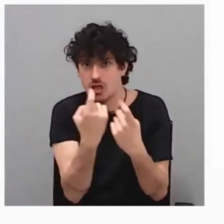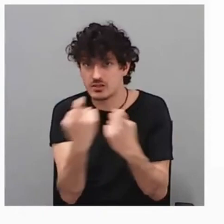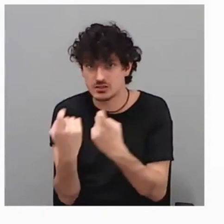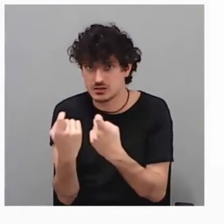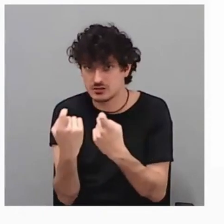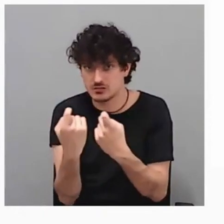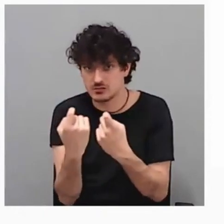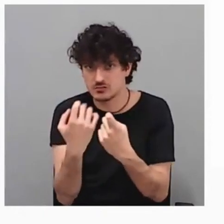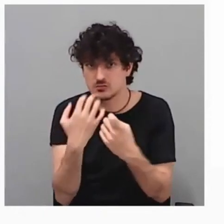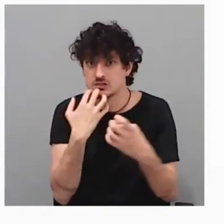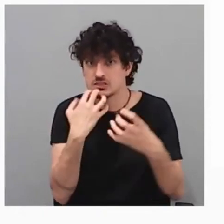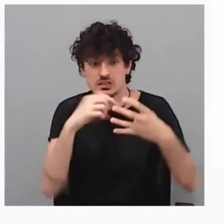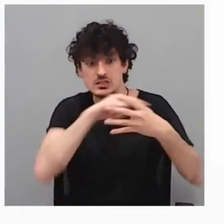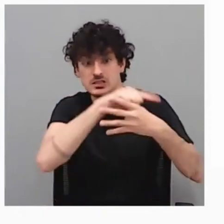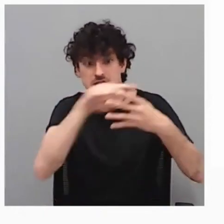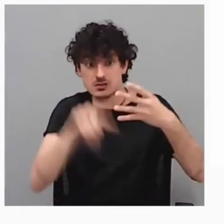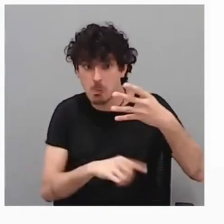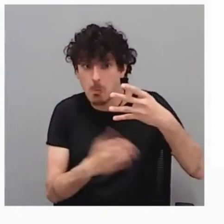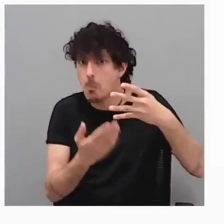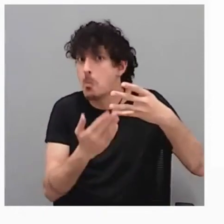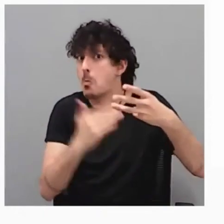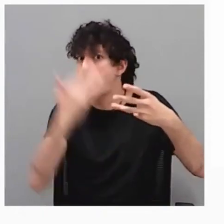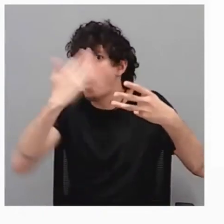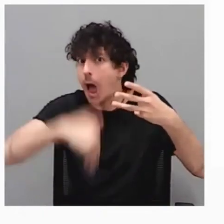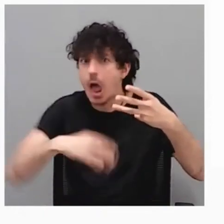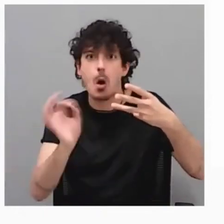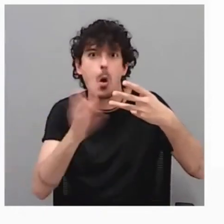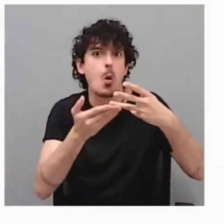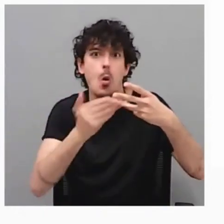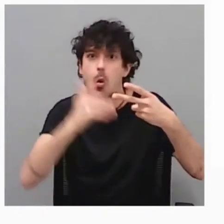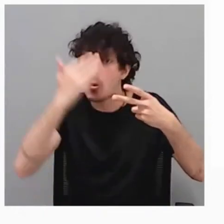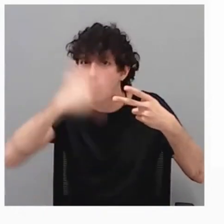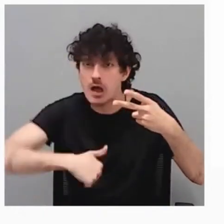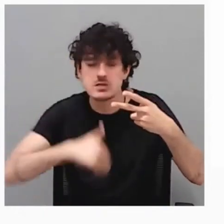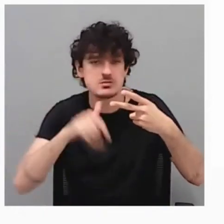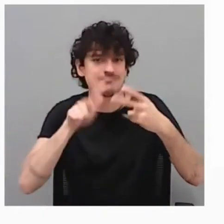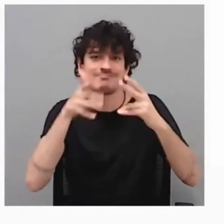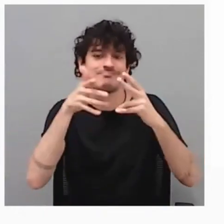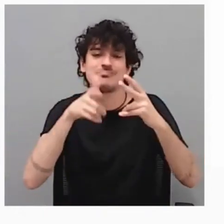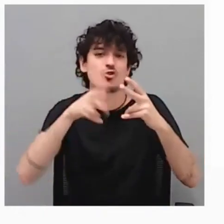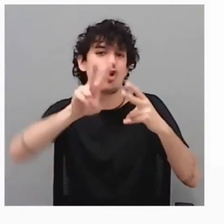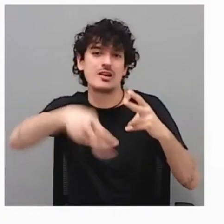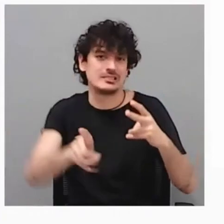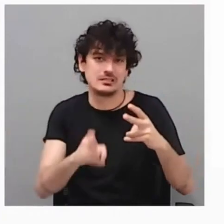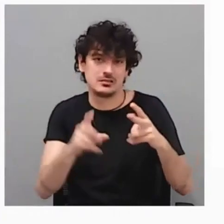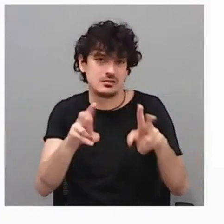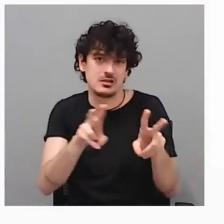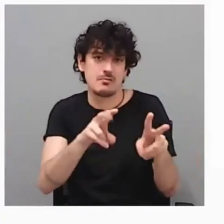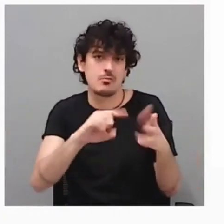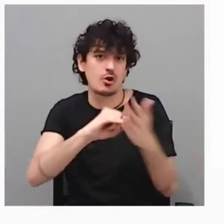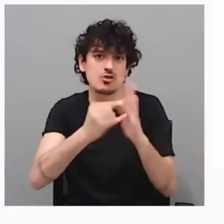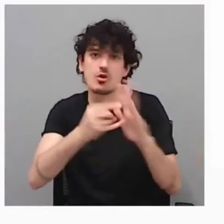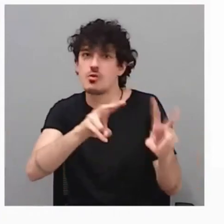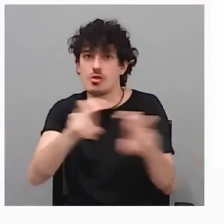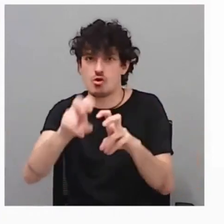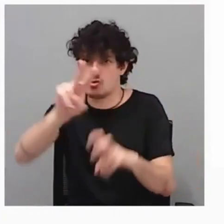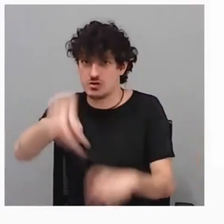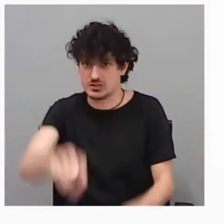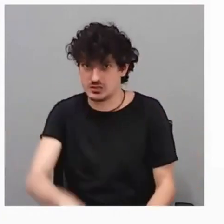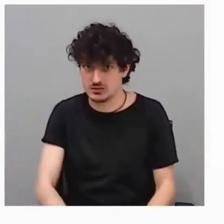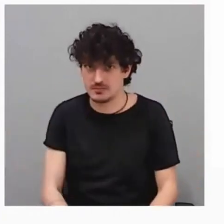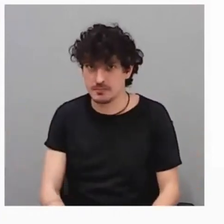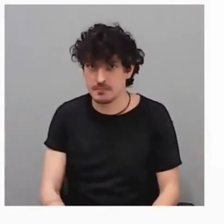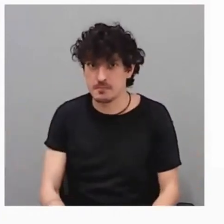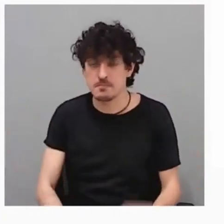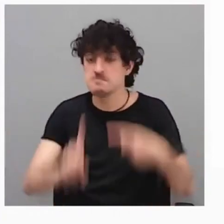no entendemos que es un proyecto innovador. El primer elemento que tiene que concurrir es que haya un